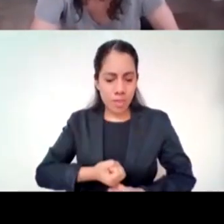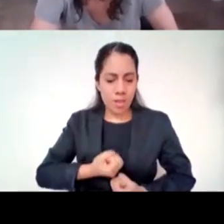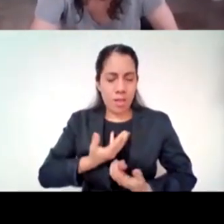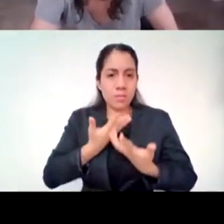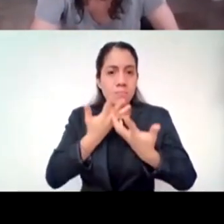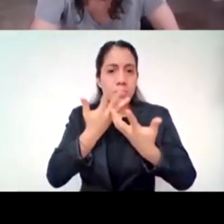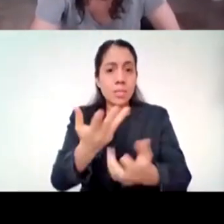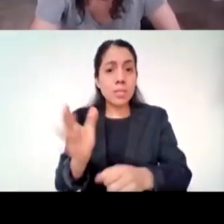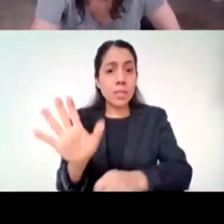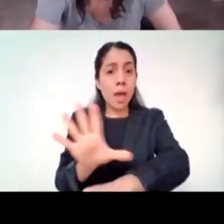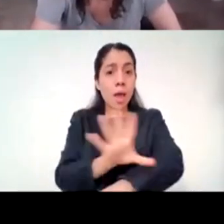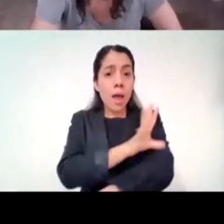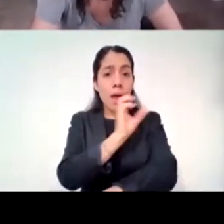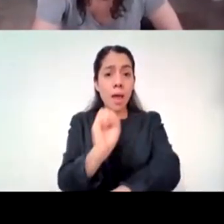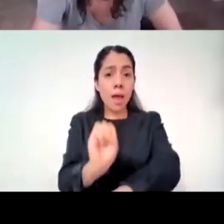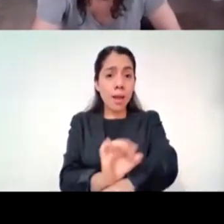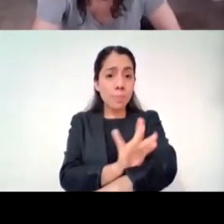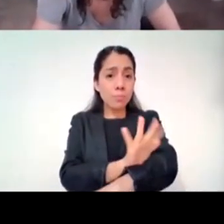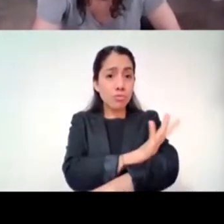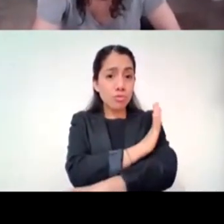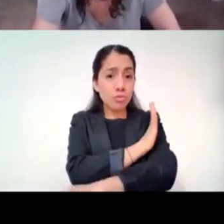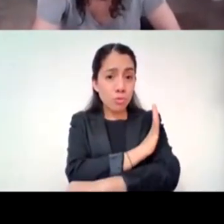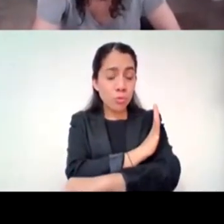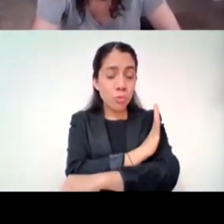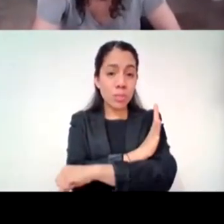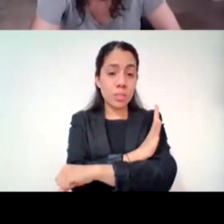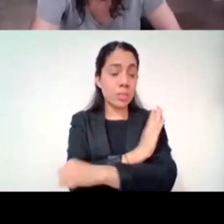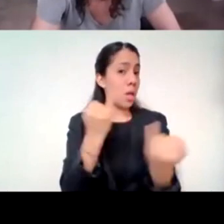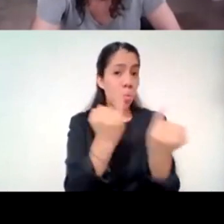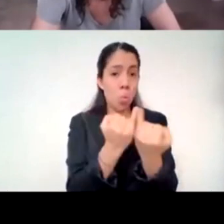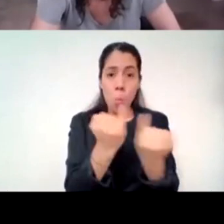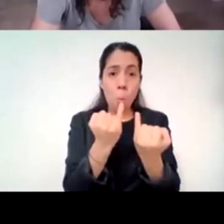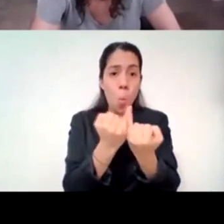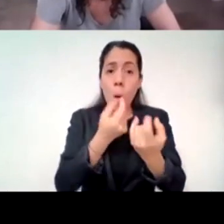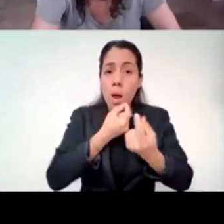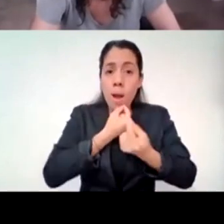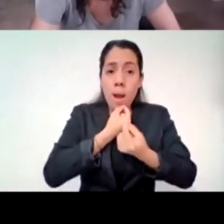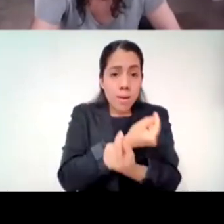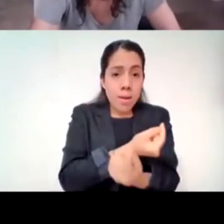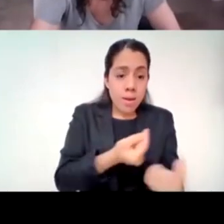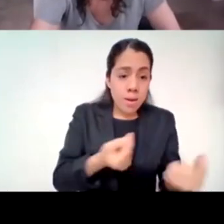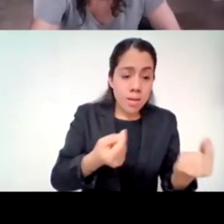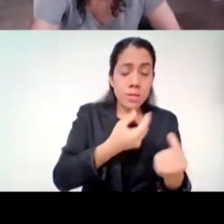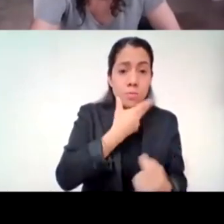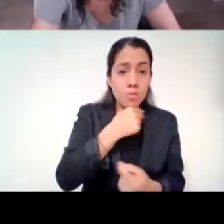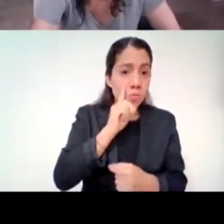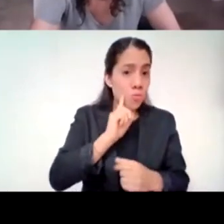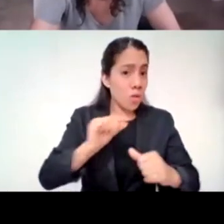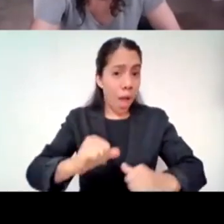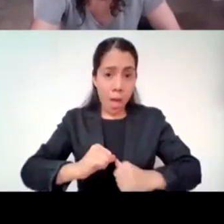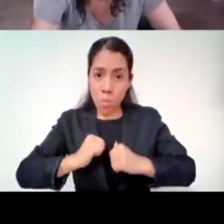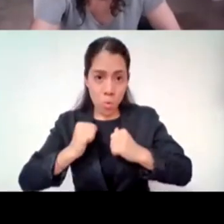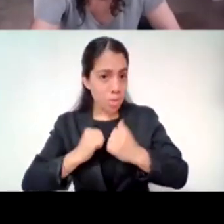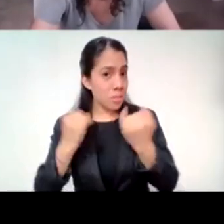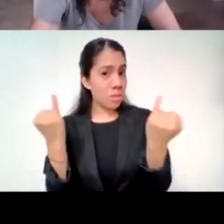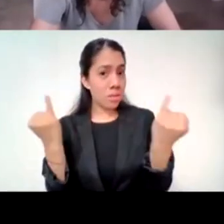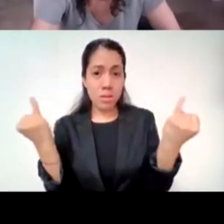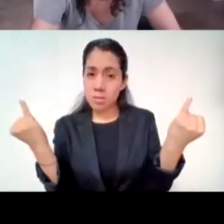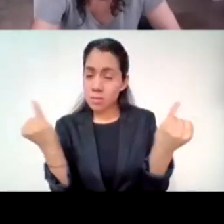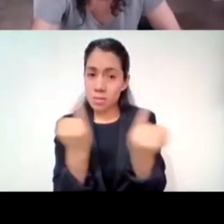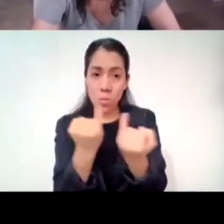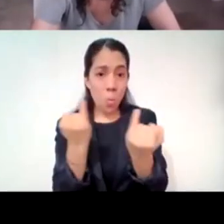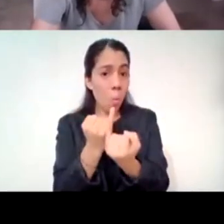seguramente, así como los niños son maestros, los adolescentes lo son. Exupery decía